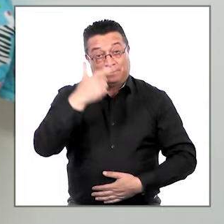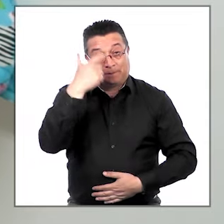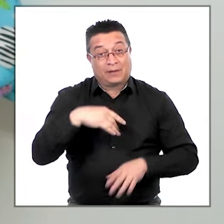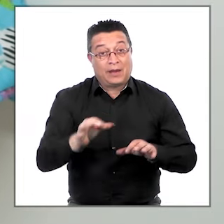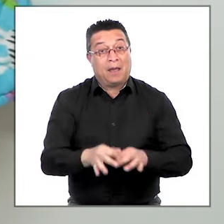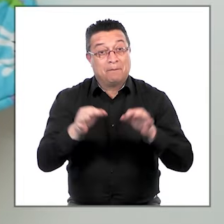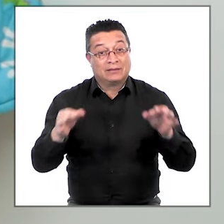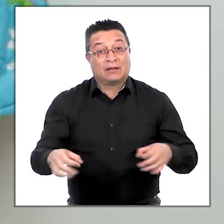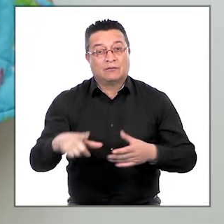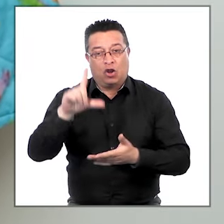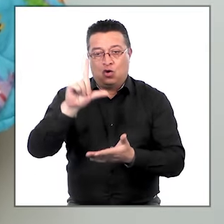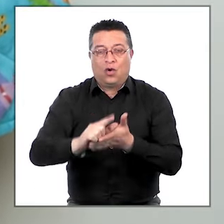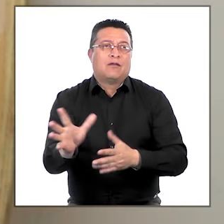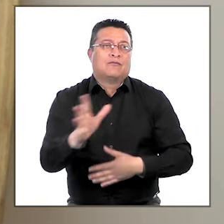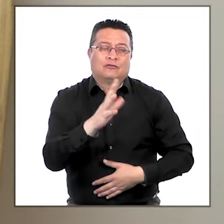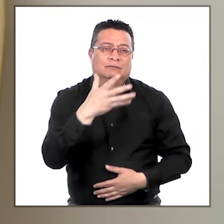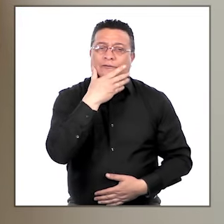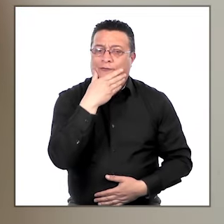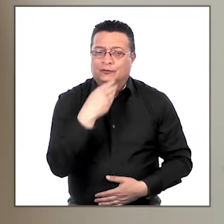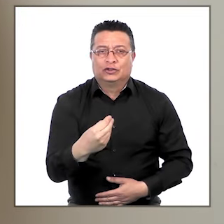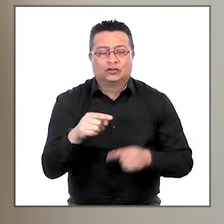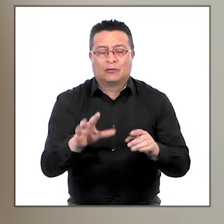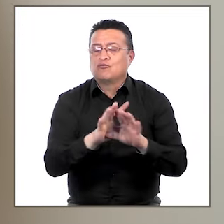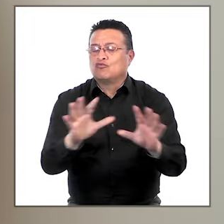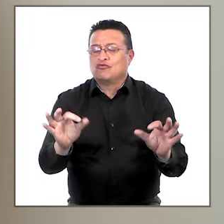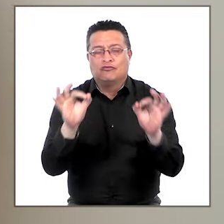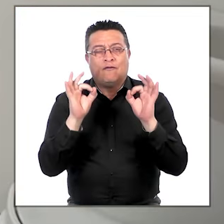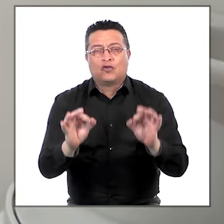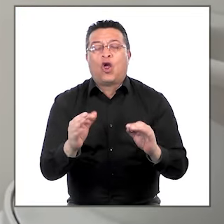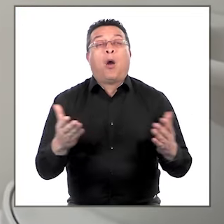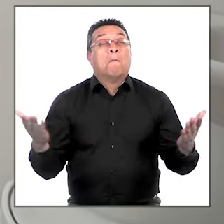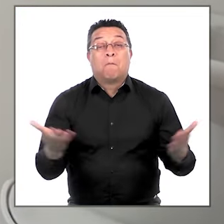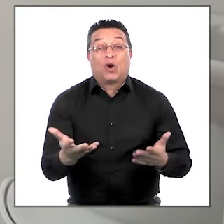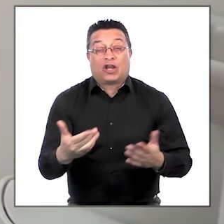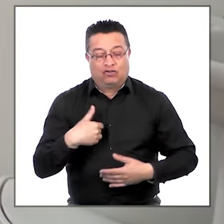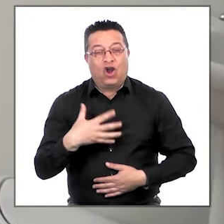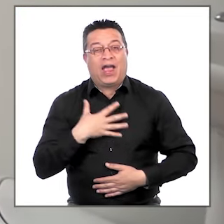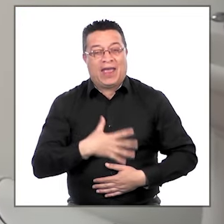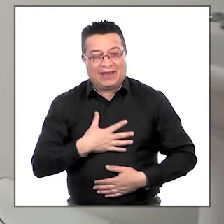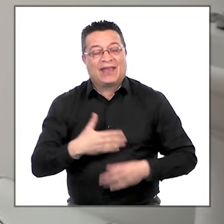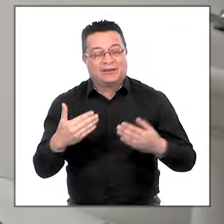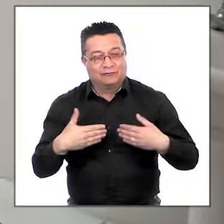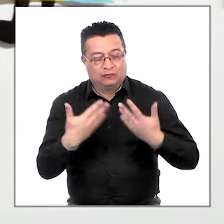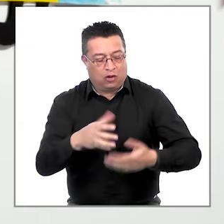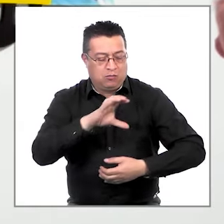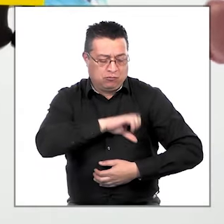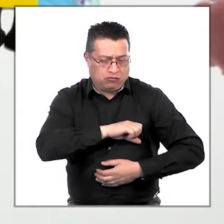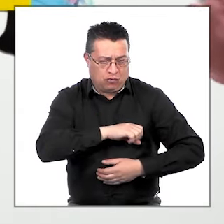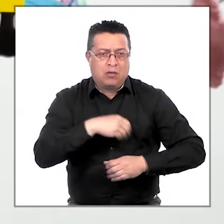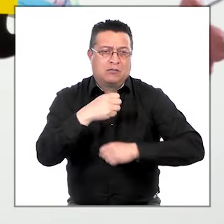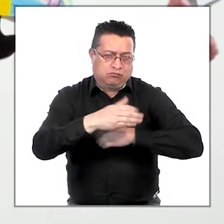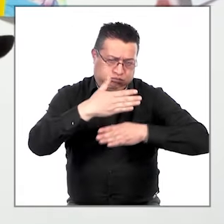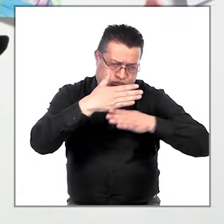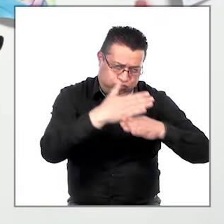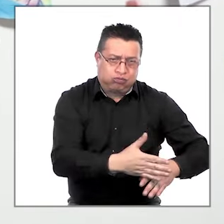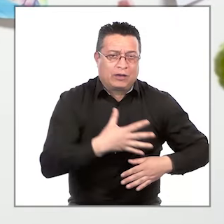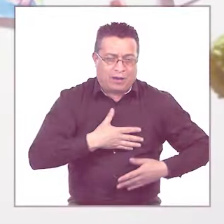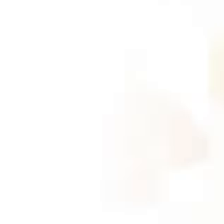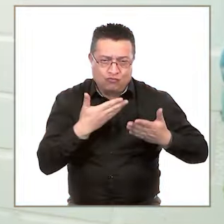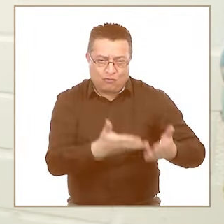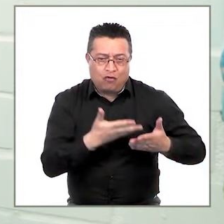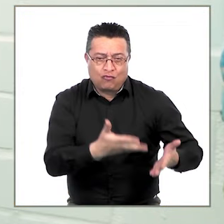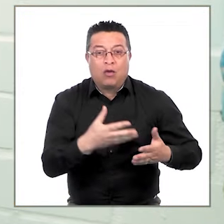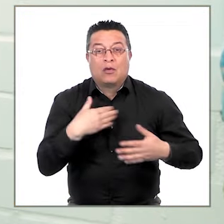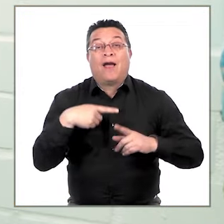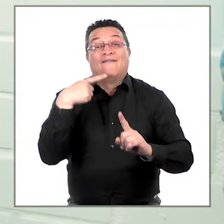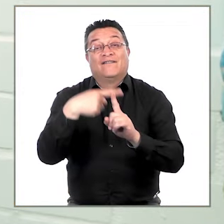particular es un espacio increíble, excelente porque yo quiero dar pecho por mucho tiempo porque siento